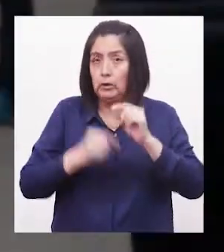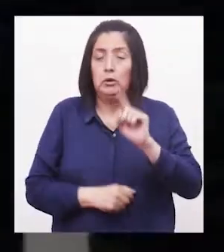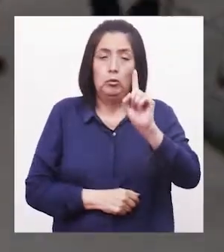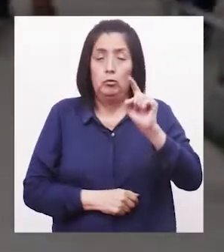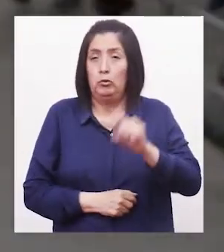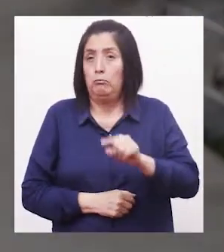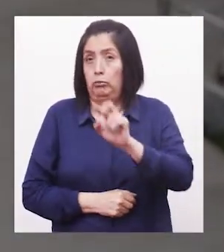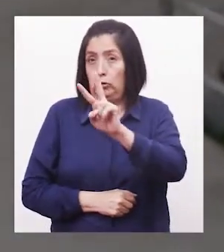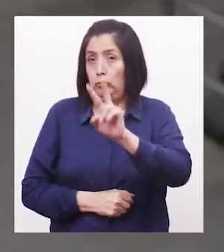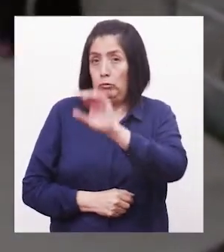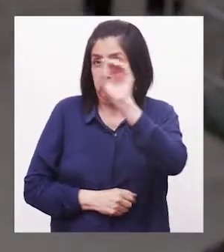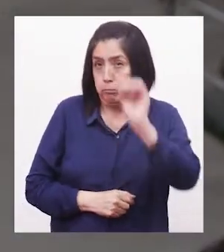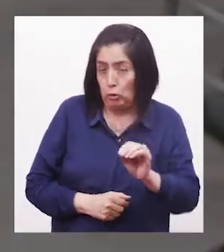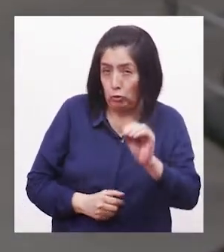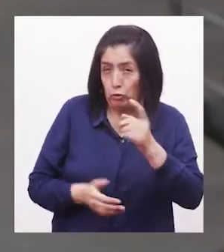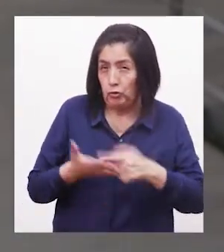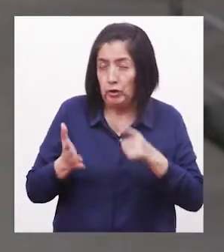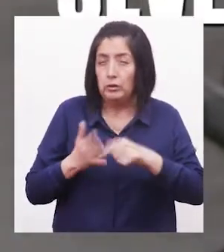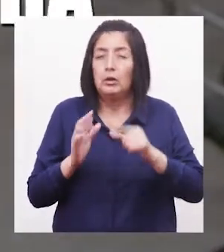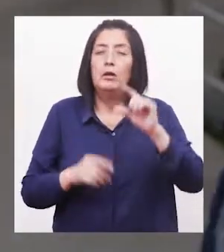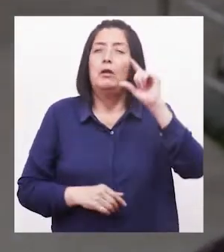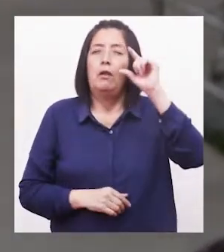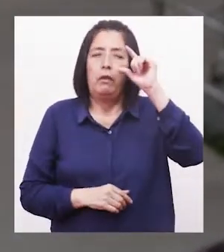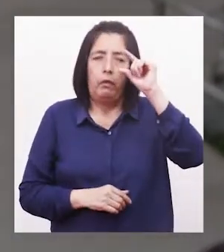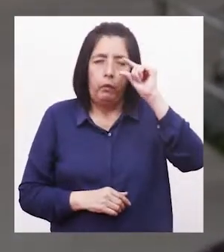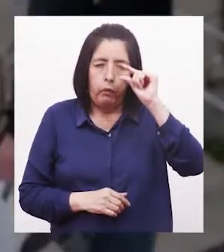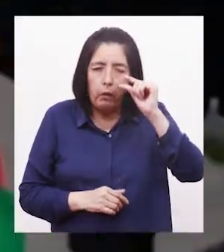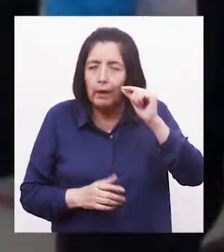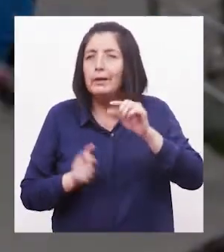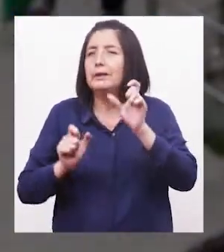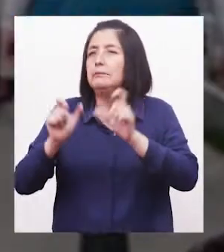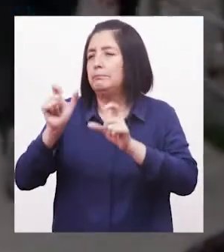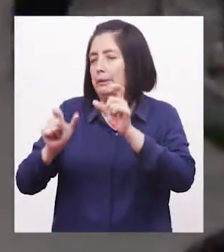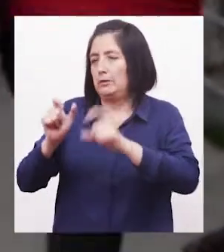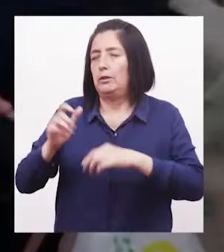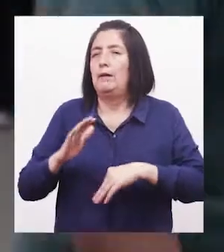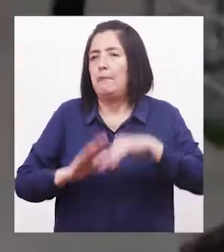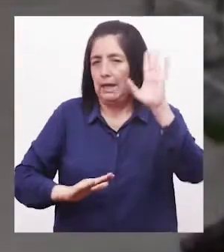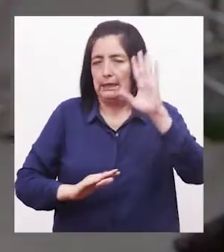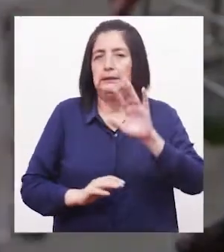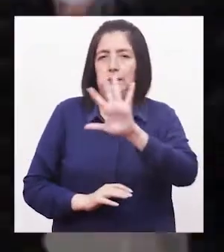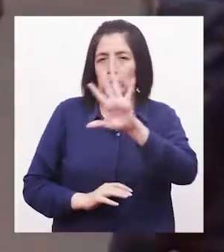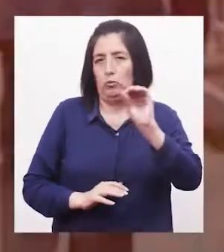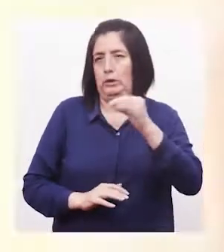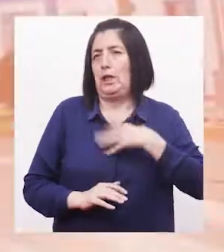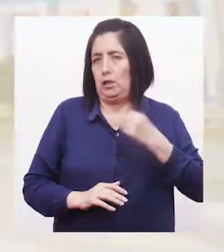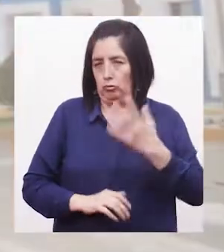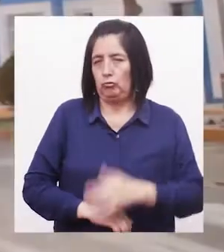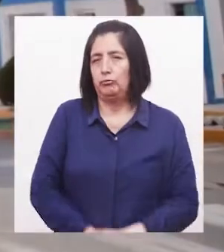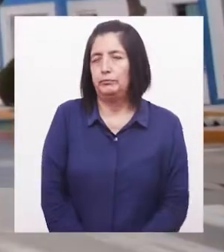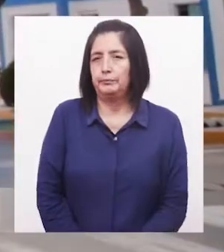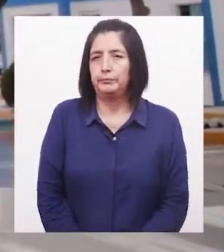.2% de la deficiencia visual severa en las personas mayores de 50 años